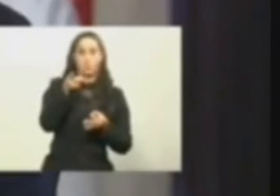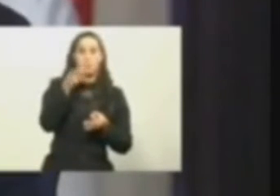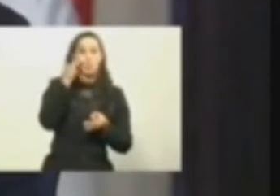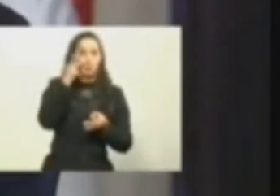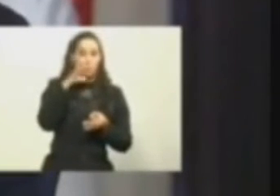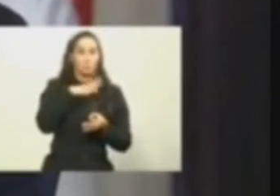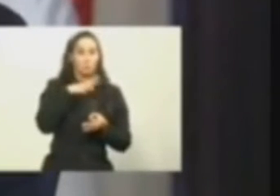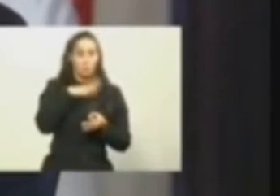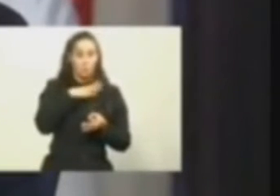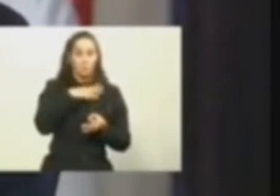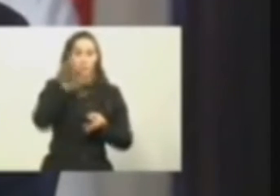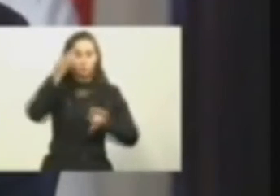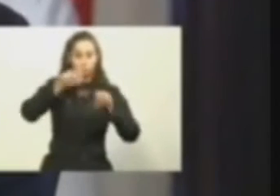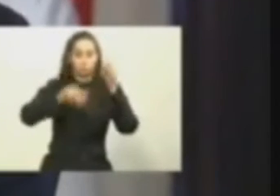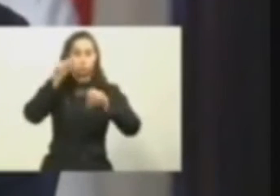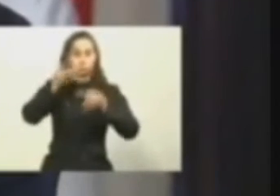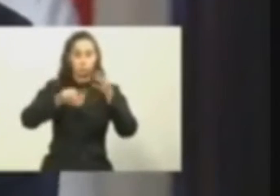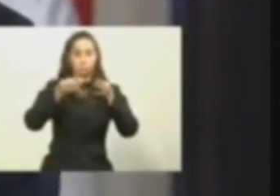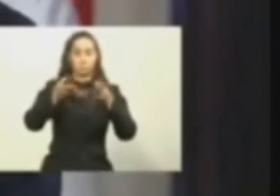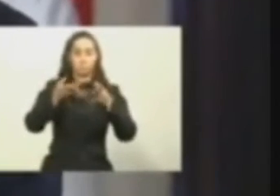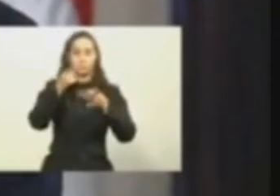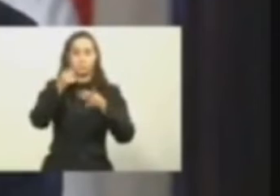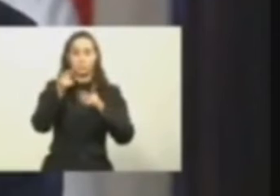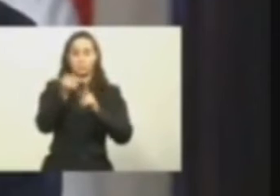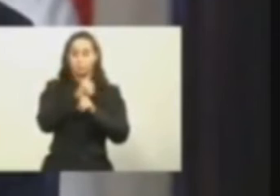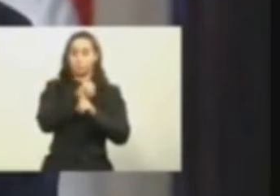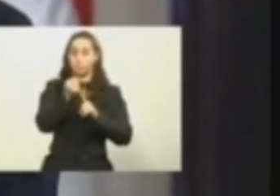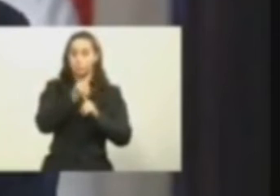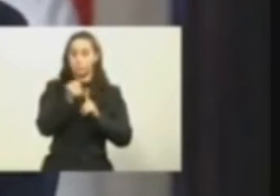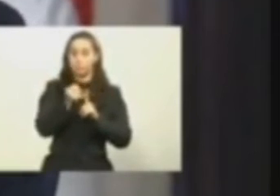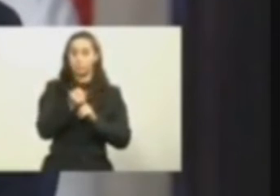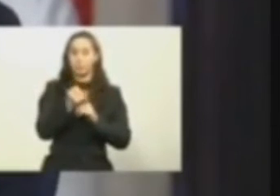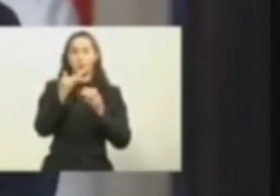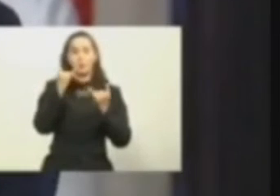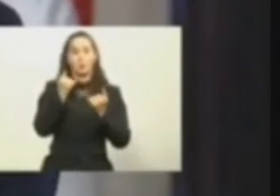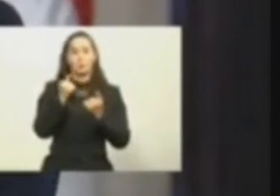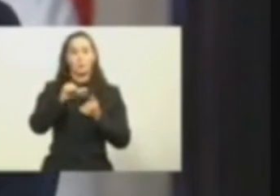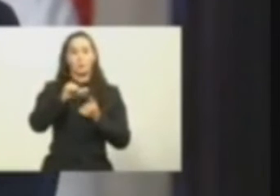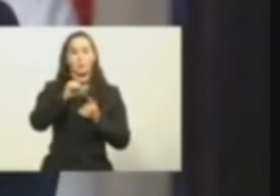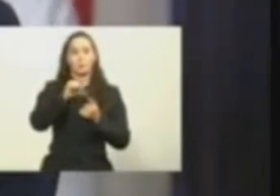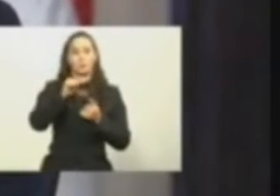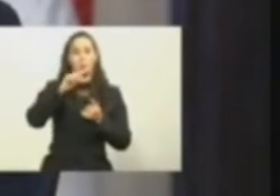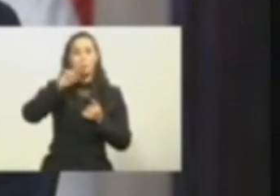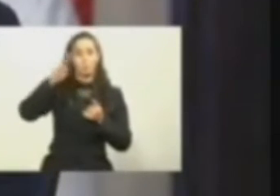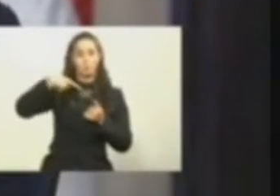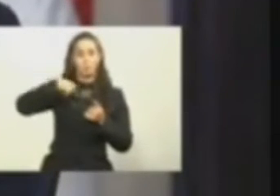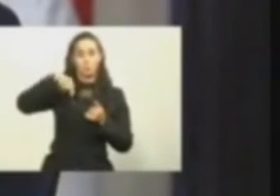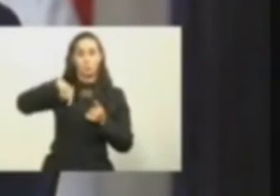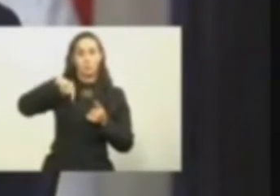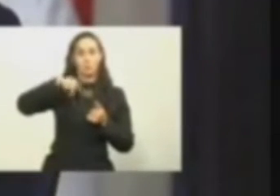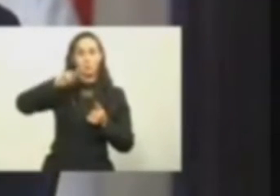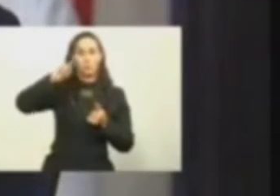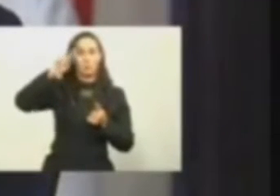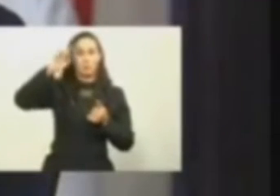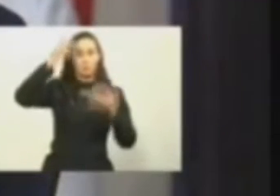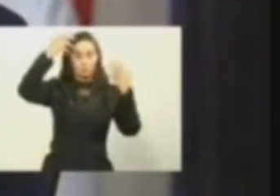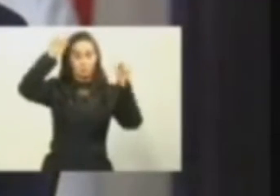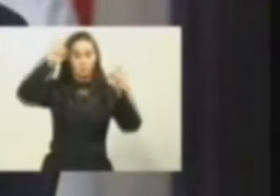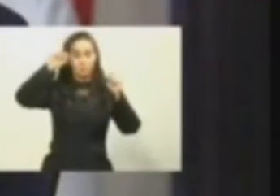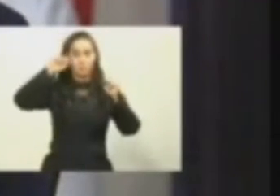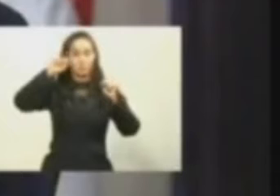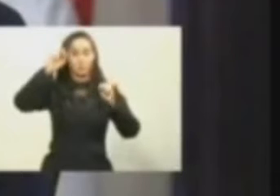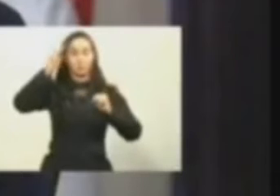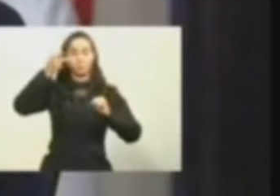bien. Tiene que someterlo por esas acciones. Pero en que se refiere al partido, ya el presidente del partido también informó,